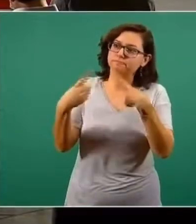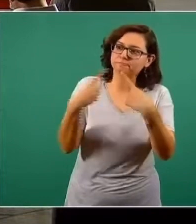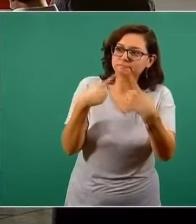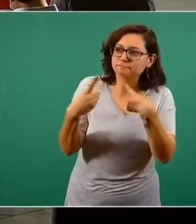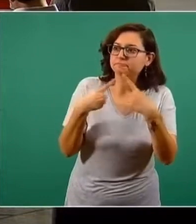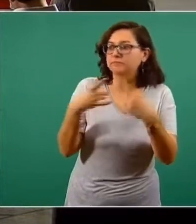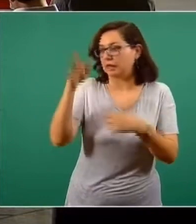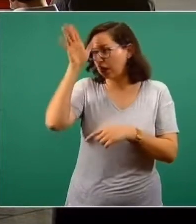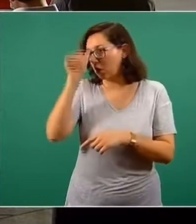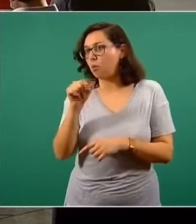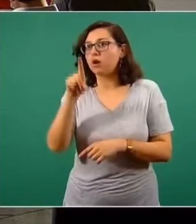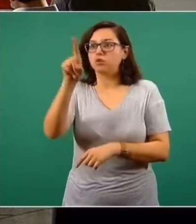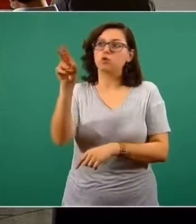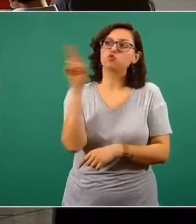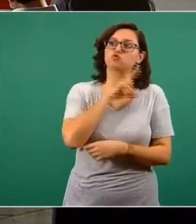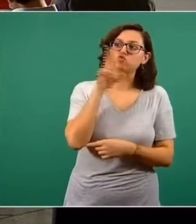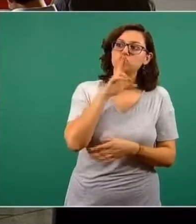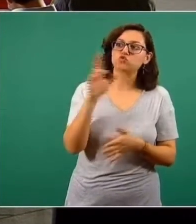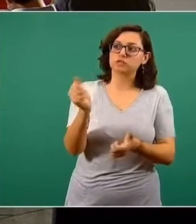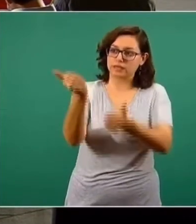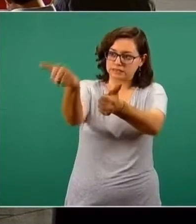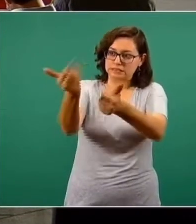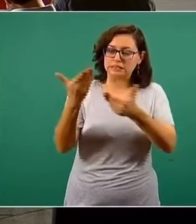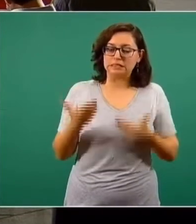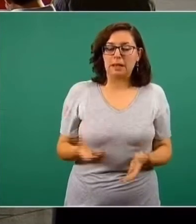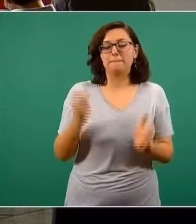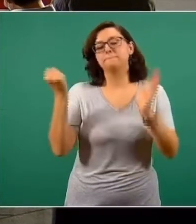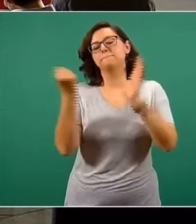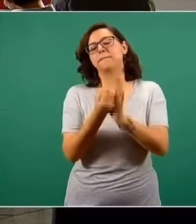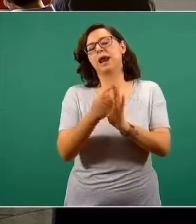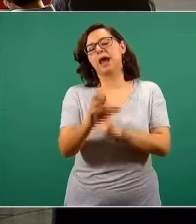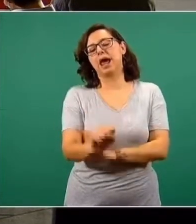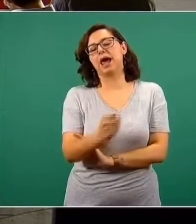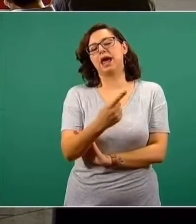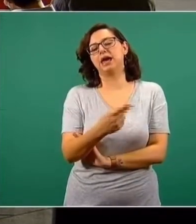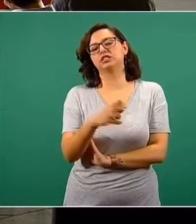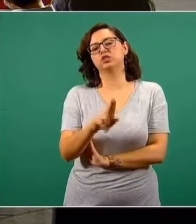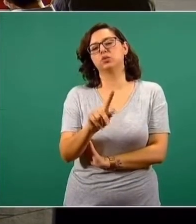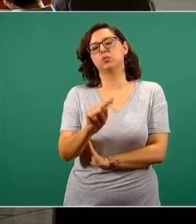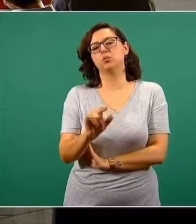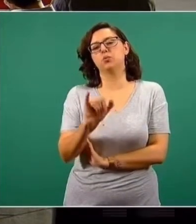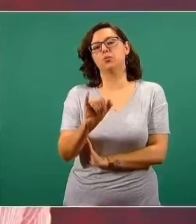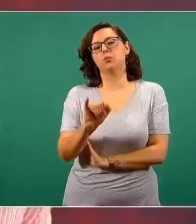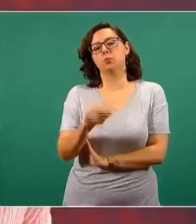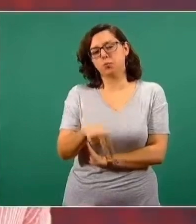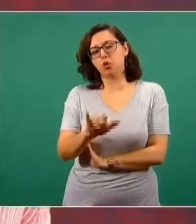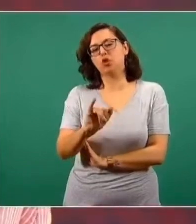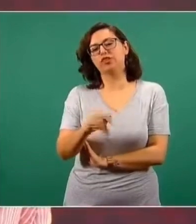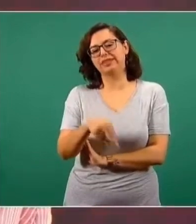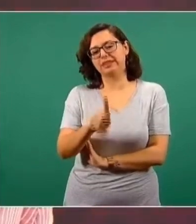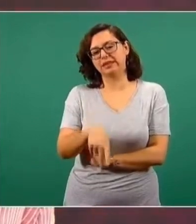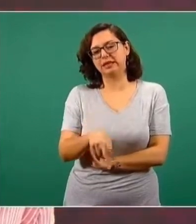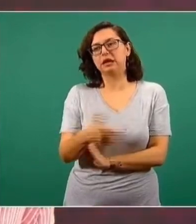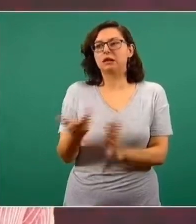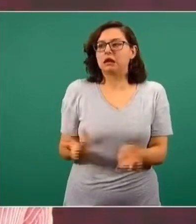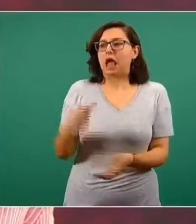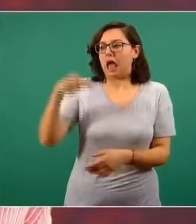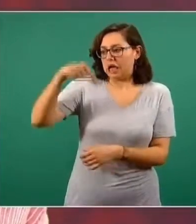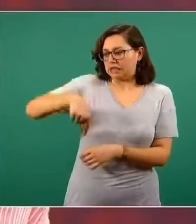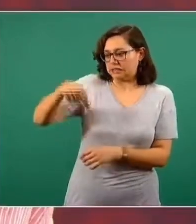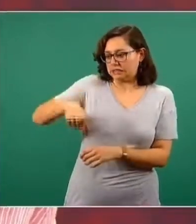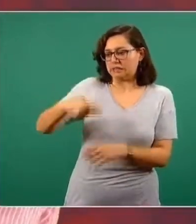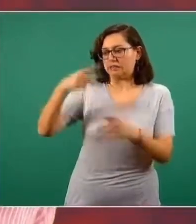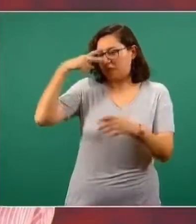llegamos al acuerdo de que llegaran las vacunas Sputnik, ya empezamos a vislumbrar algunas ideas de si se podría usar a la empresa mexicana